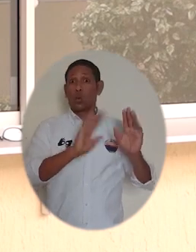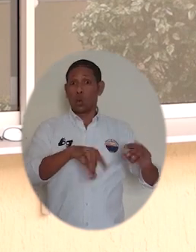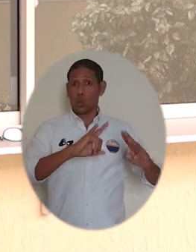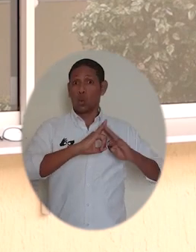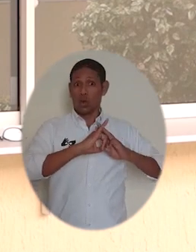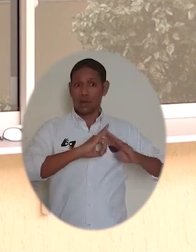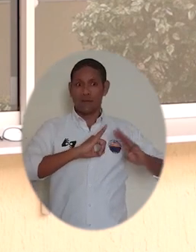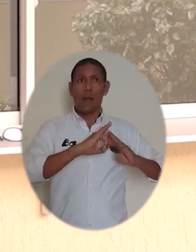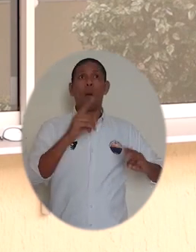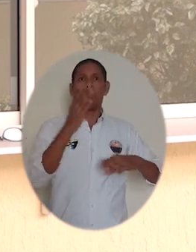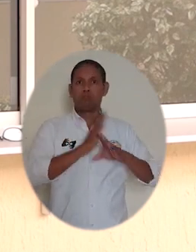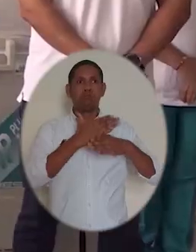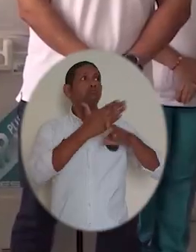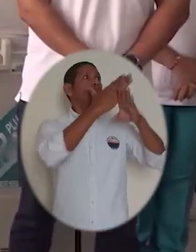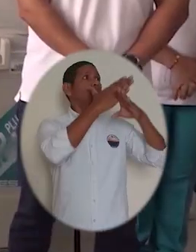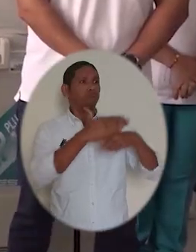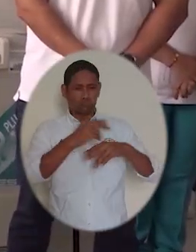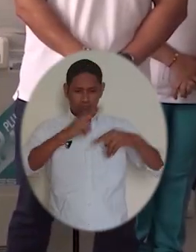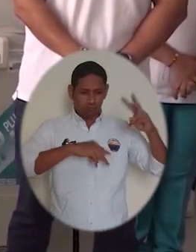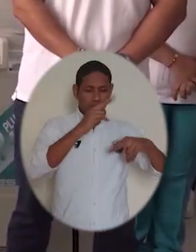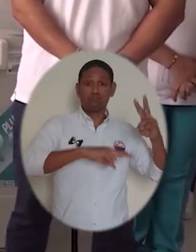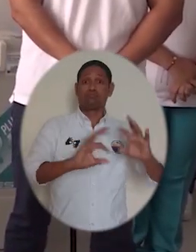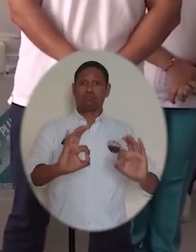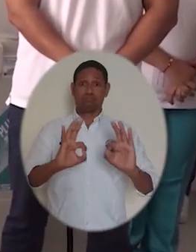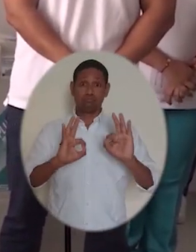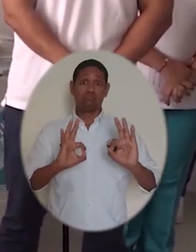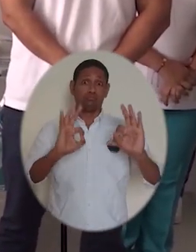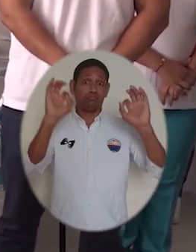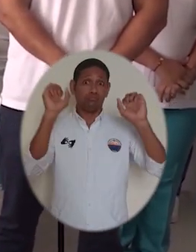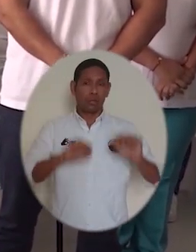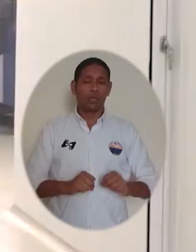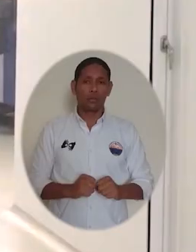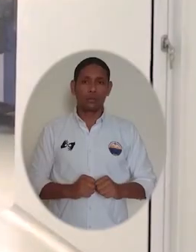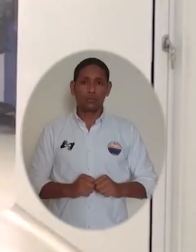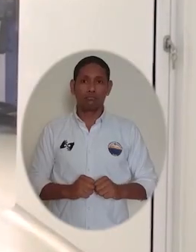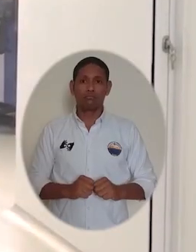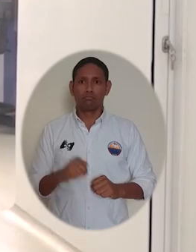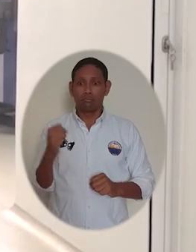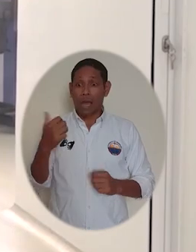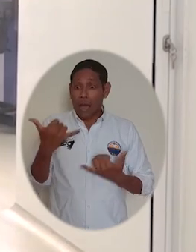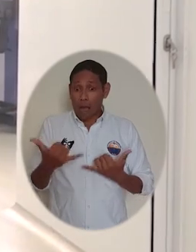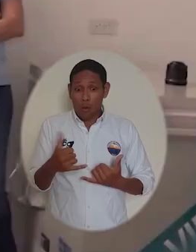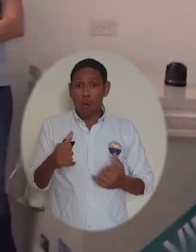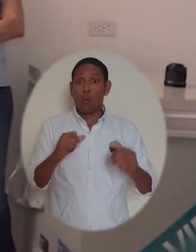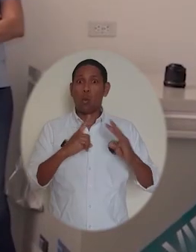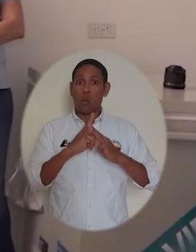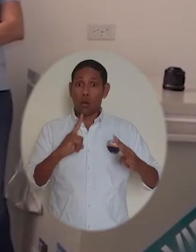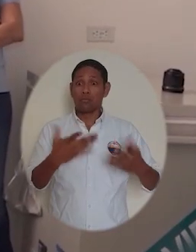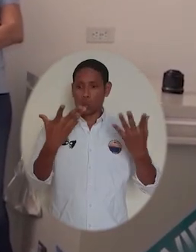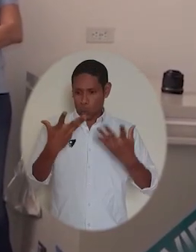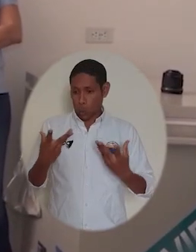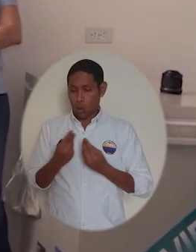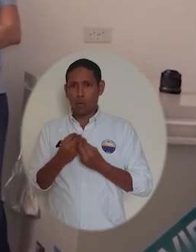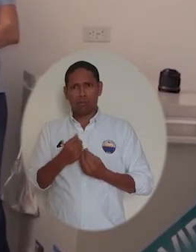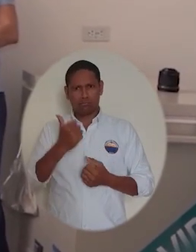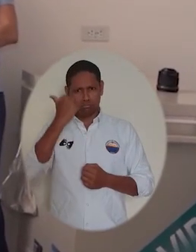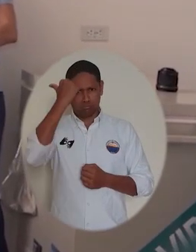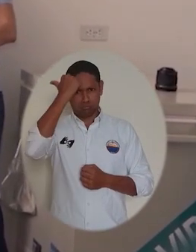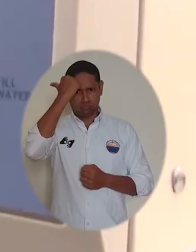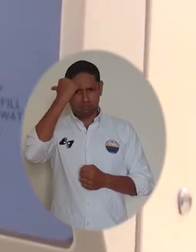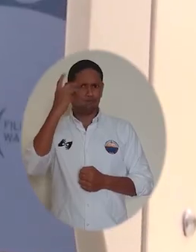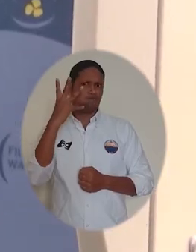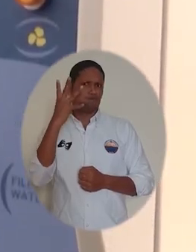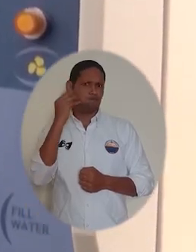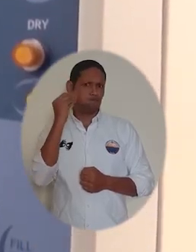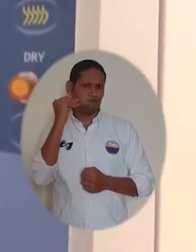la parte de infraestructura. Es importante destacar que la universidad cuenta con un grupo interdisciplinario de docentes, epidemiólogos,